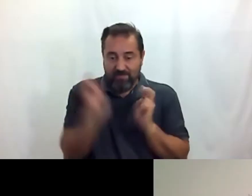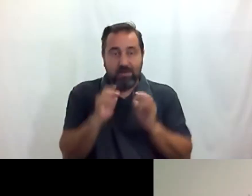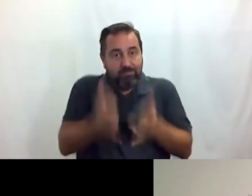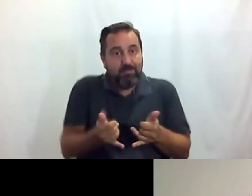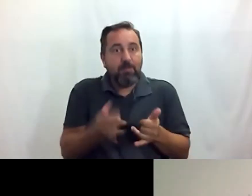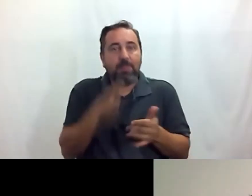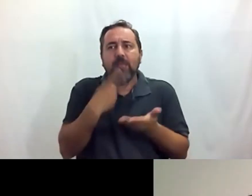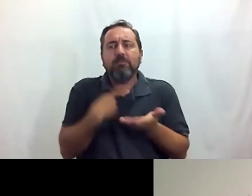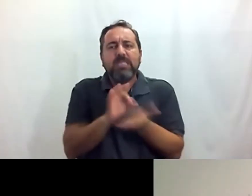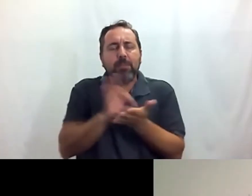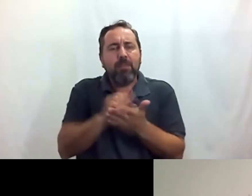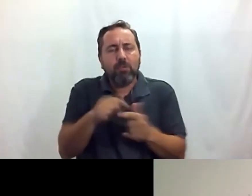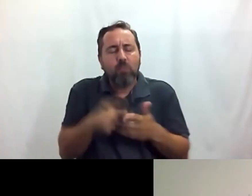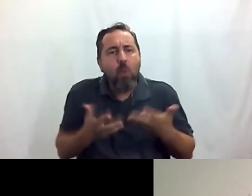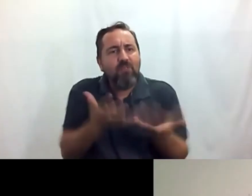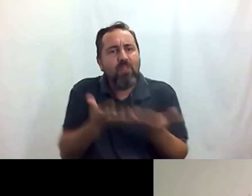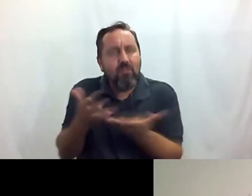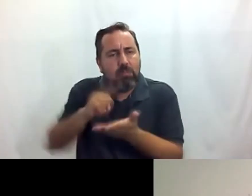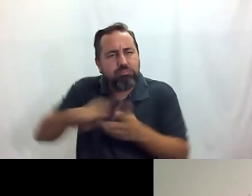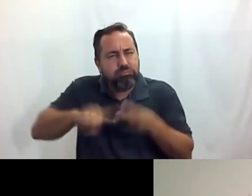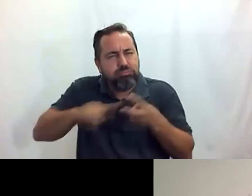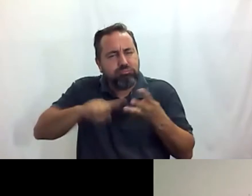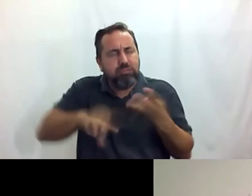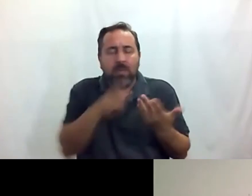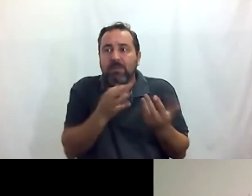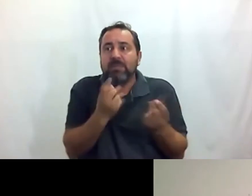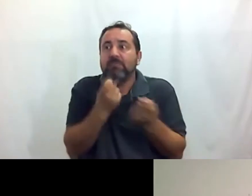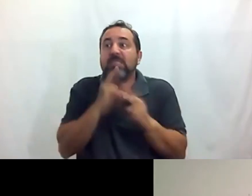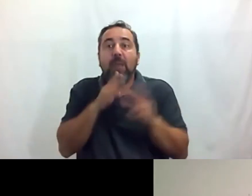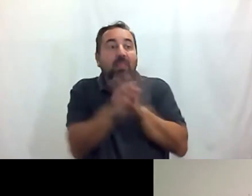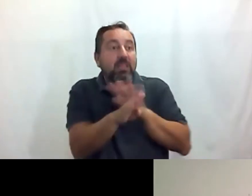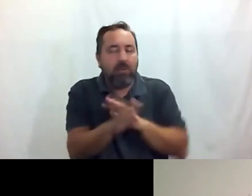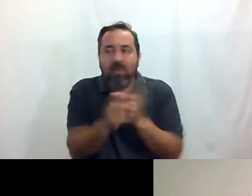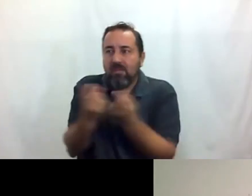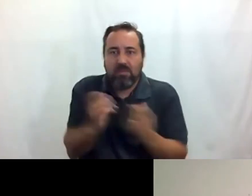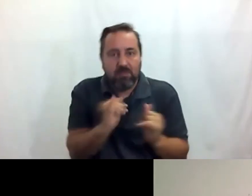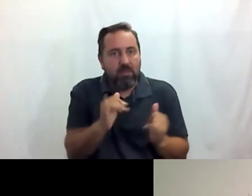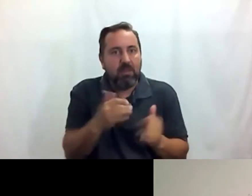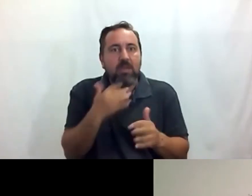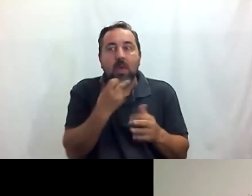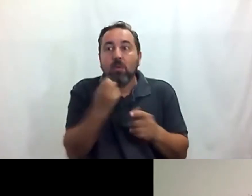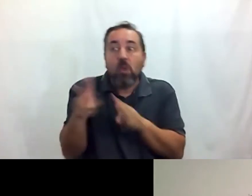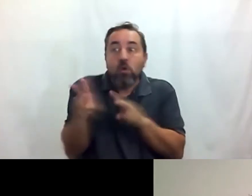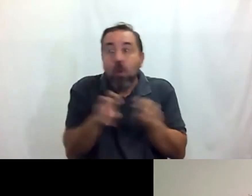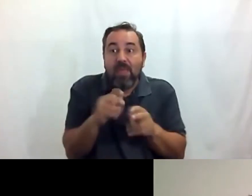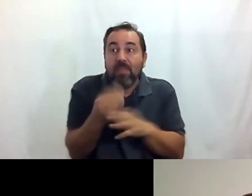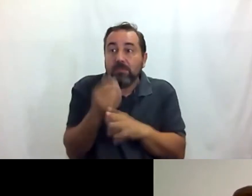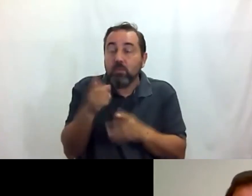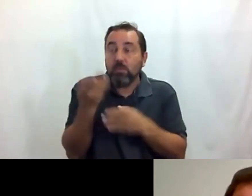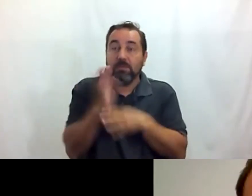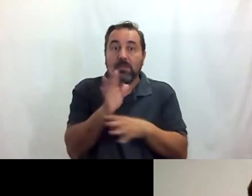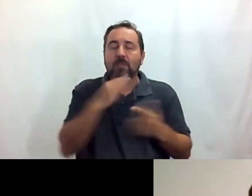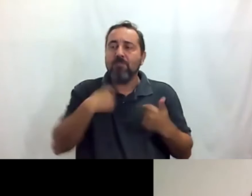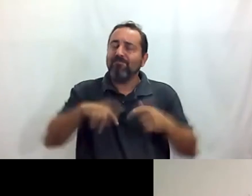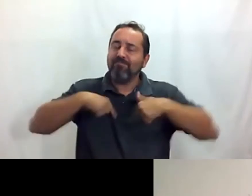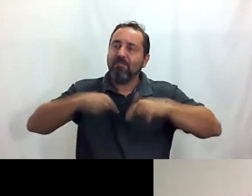estos servicios para personas con necesidades de accesibilidad la verdad que me he enterado de algunas novedades en tu presentación a me alegra